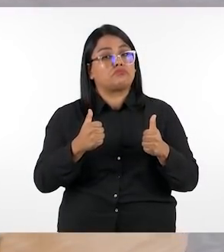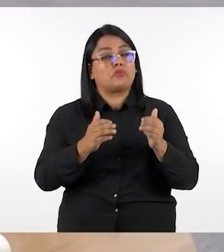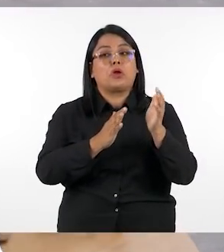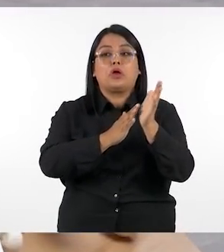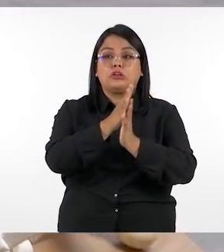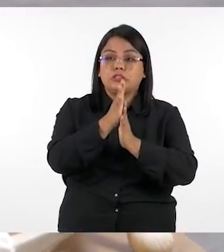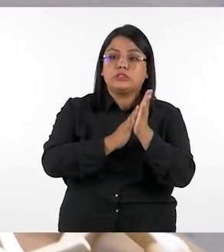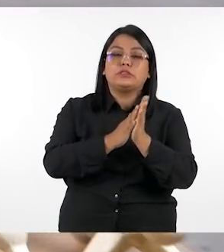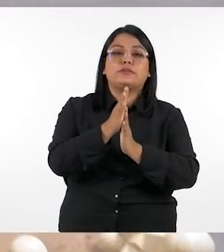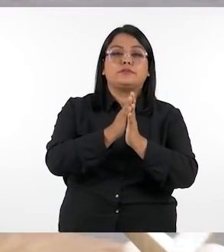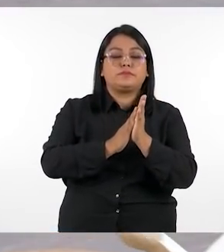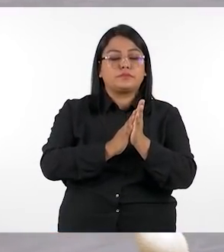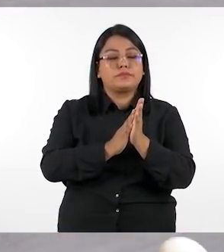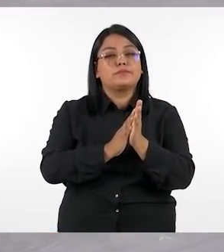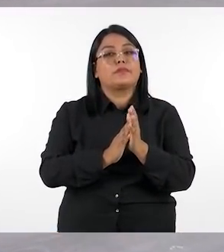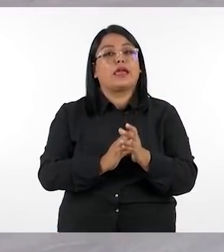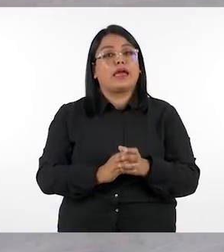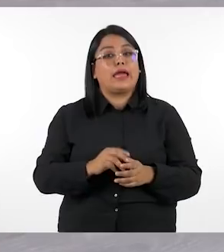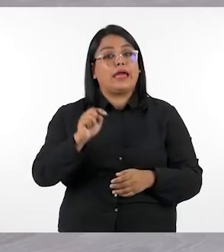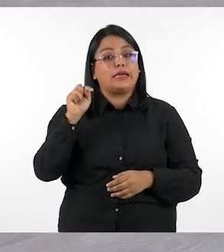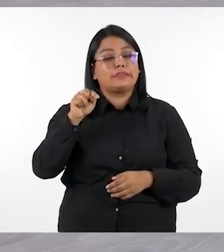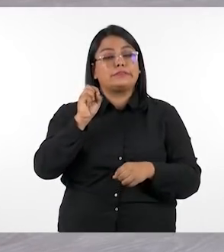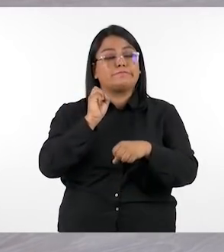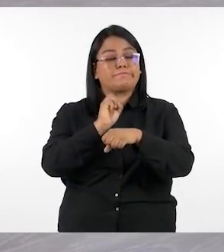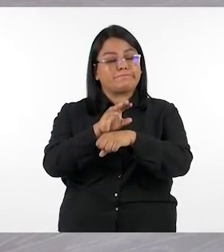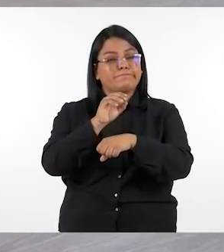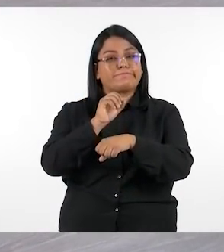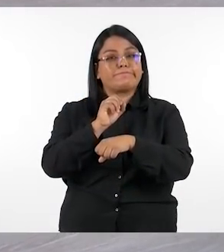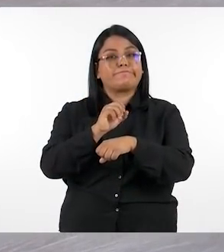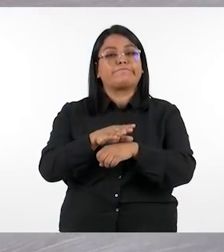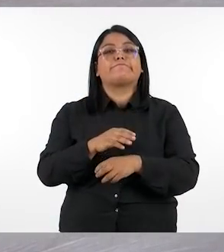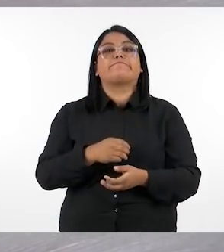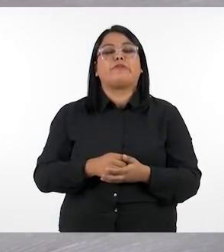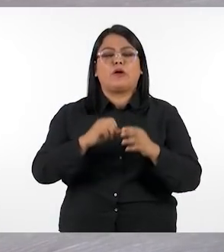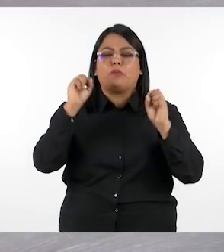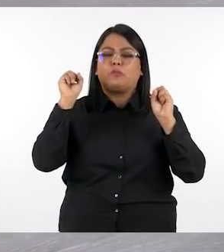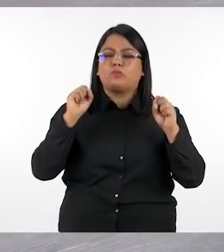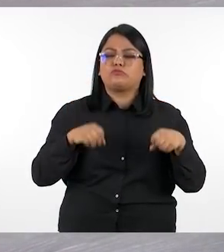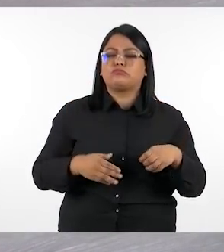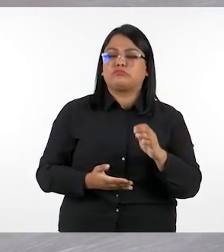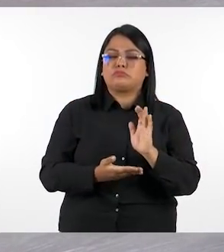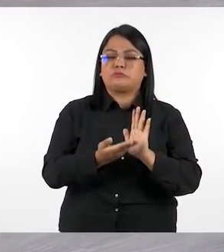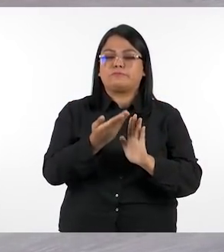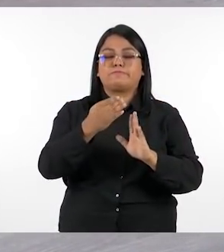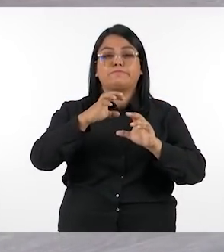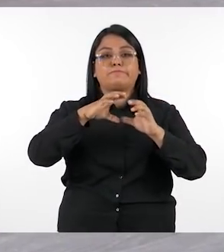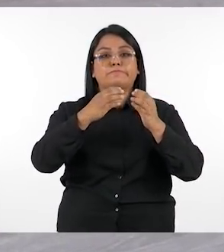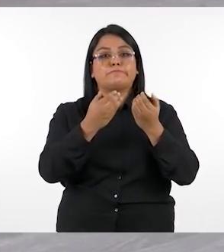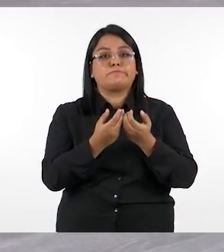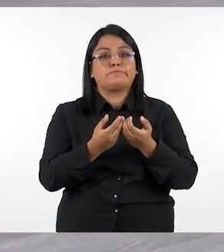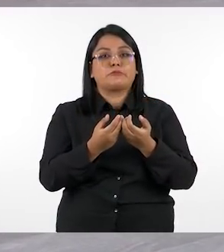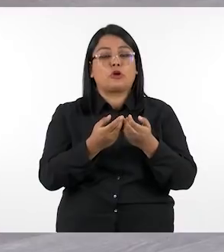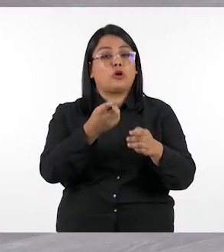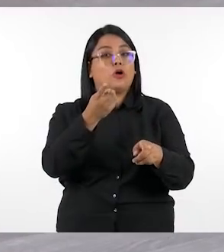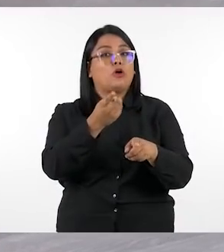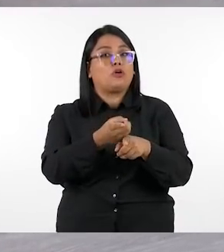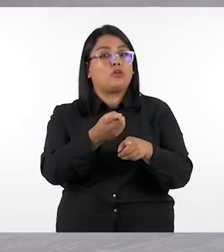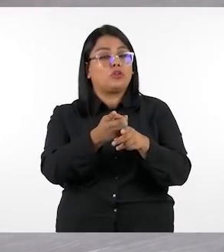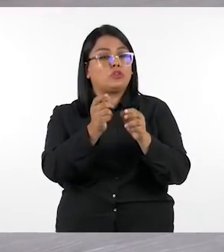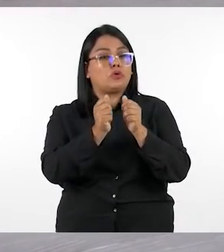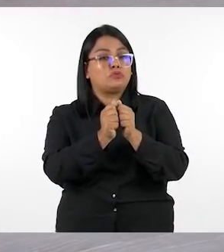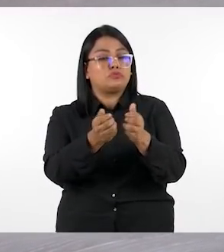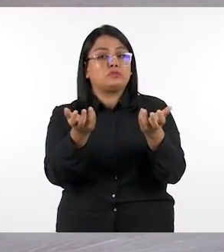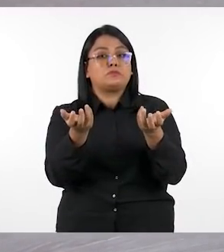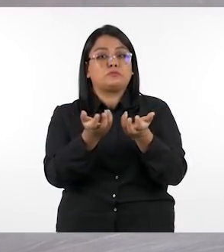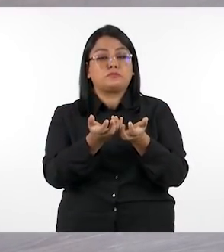lejandra qué interesante todas estas recomendaciones que nos han dado para poder desarrollar la clase de forma adecuada